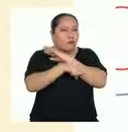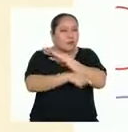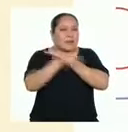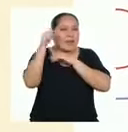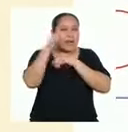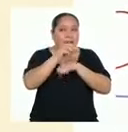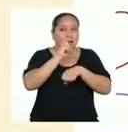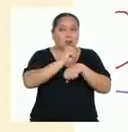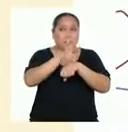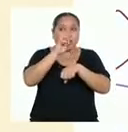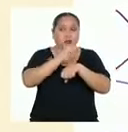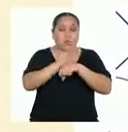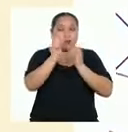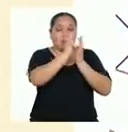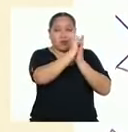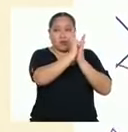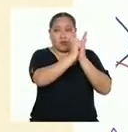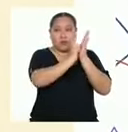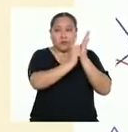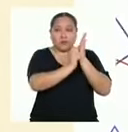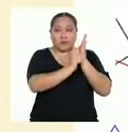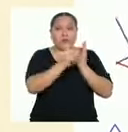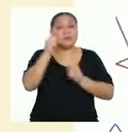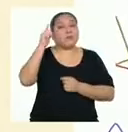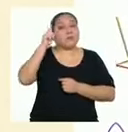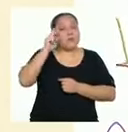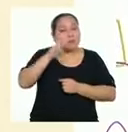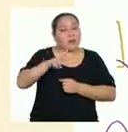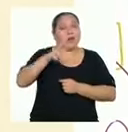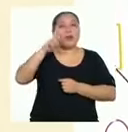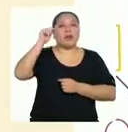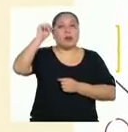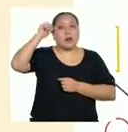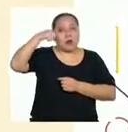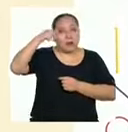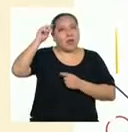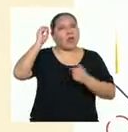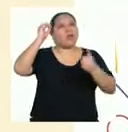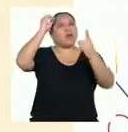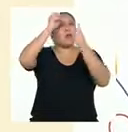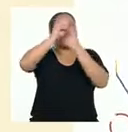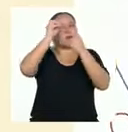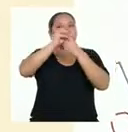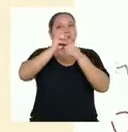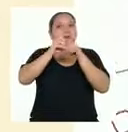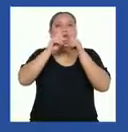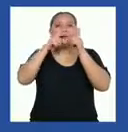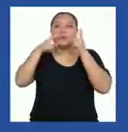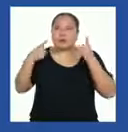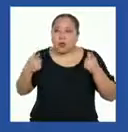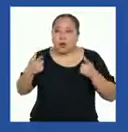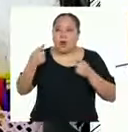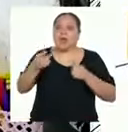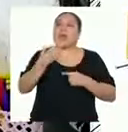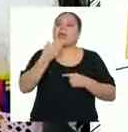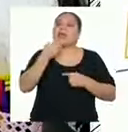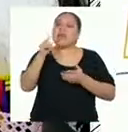recomendaciones que iba a brindar en mis textos, teniendo en cuenta mi propósito, registro y destinatario.